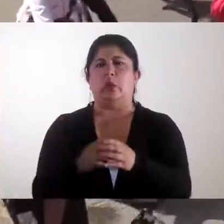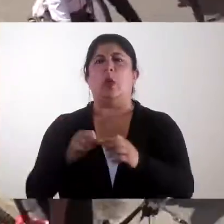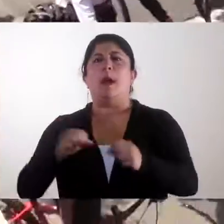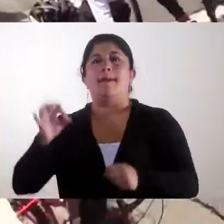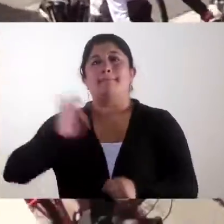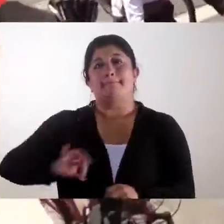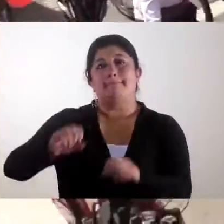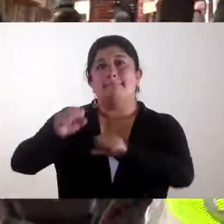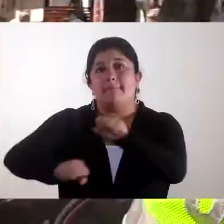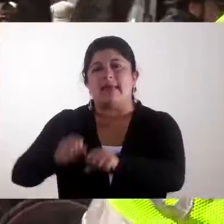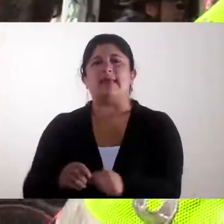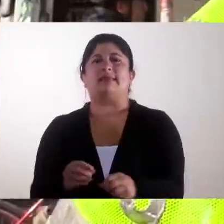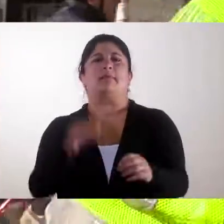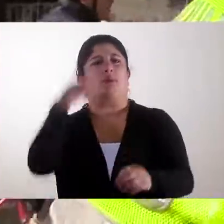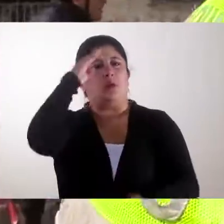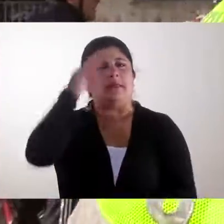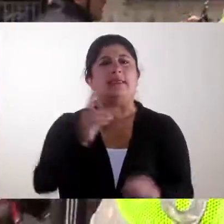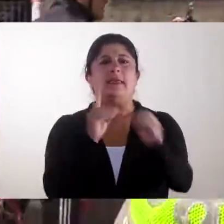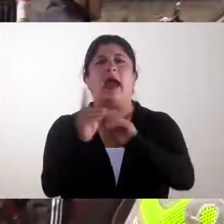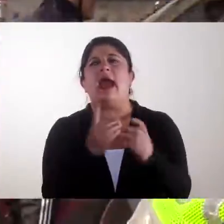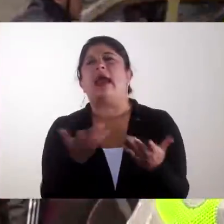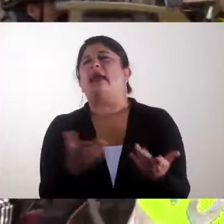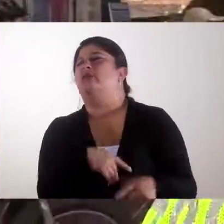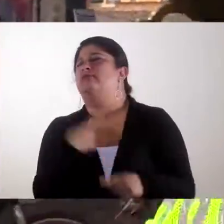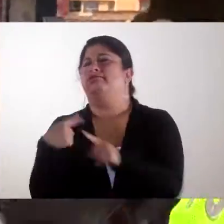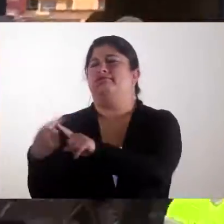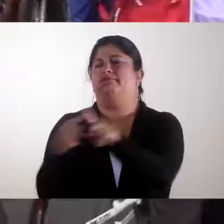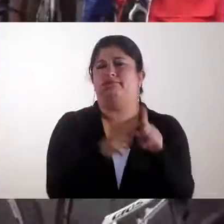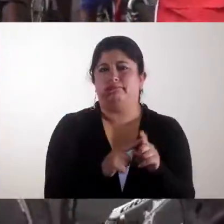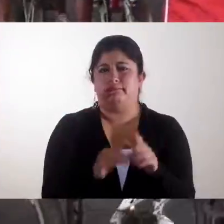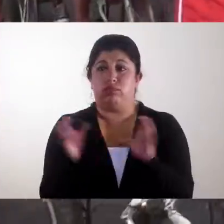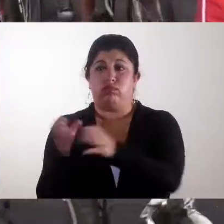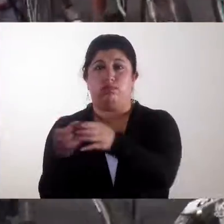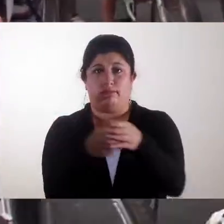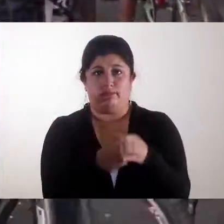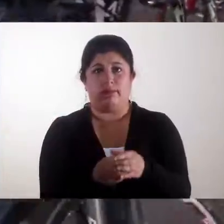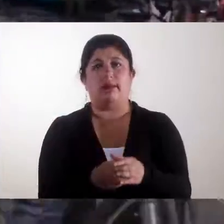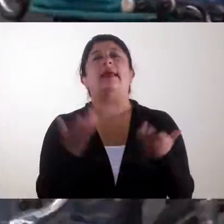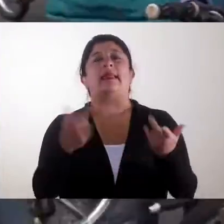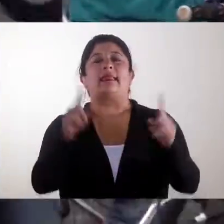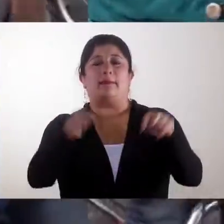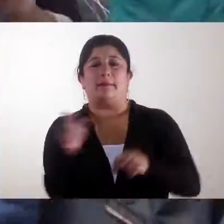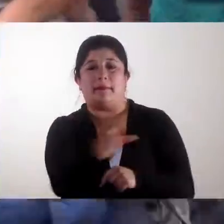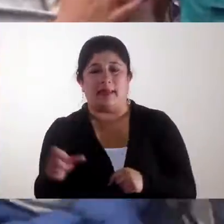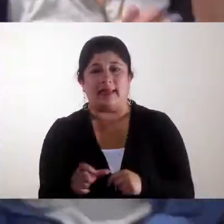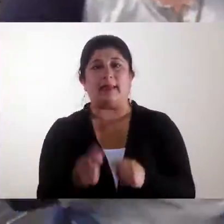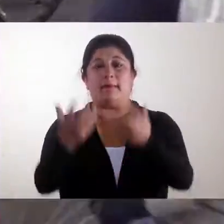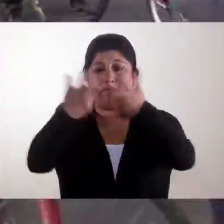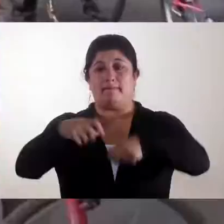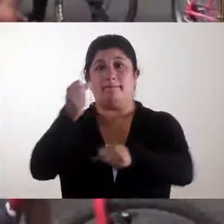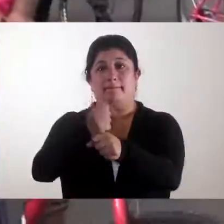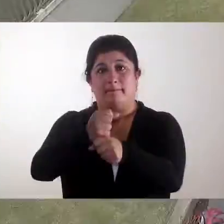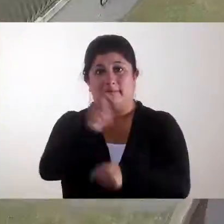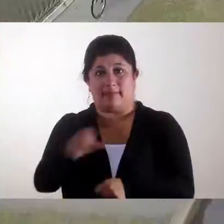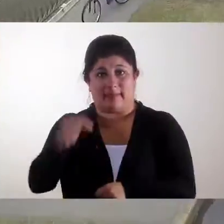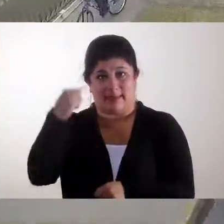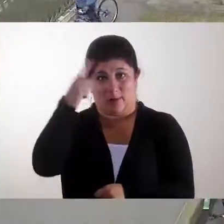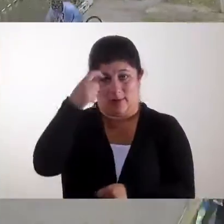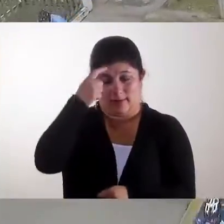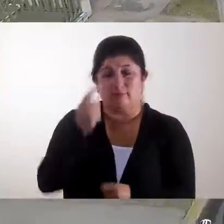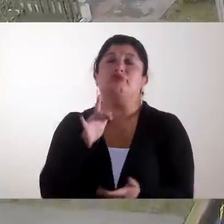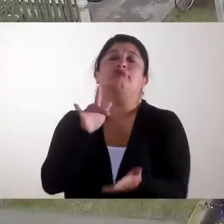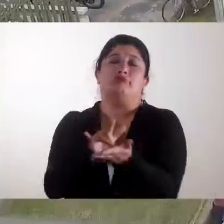Movimientos Provisi, la Policía Nacional, Defensa Civil, Ligas de Ciclismo, entre otras agremiaciones, autoridades civiles y